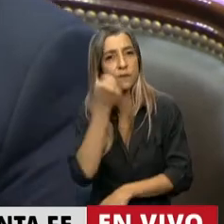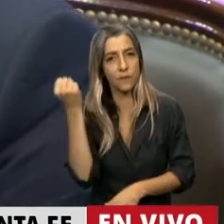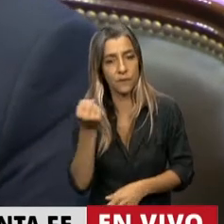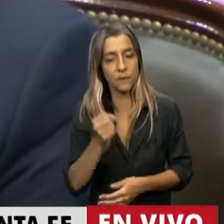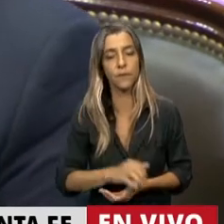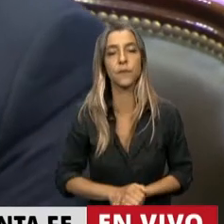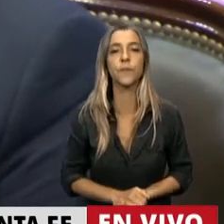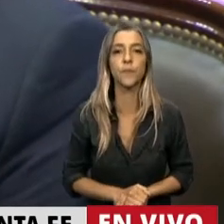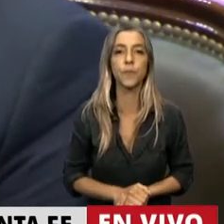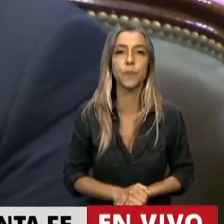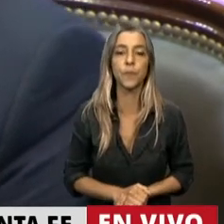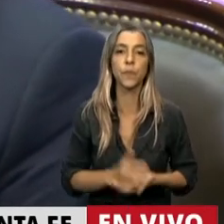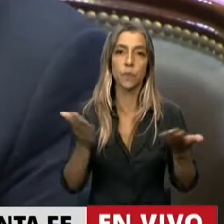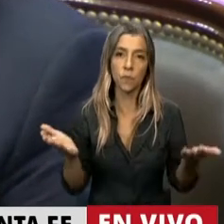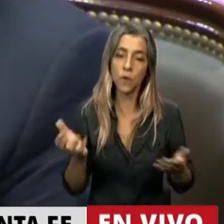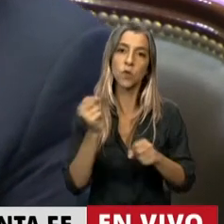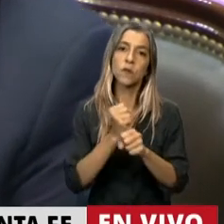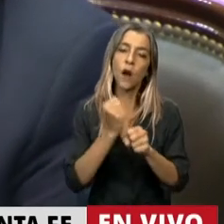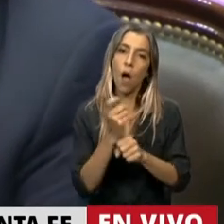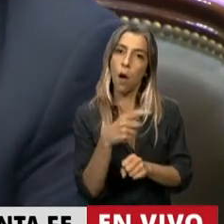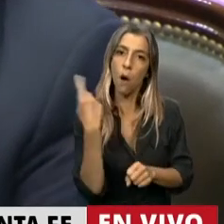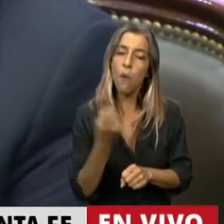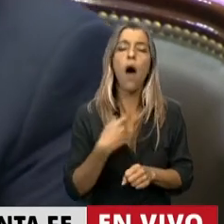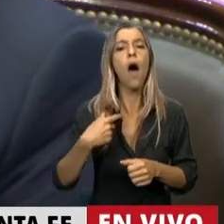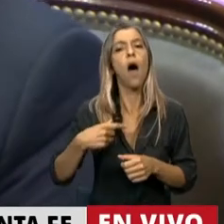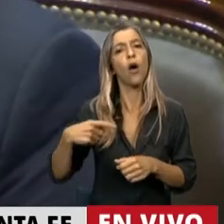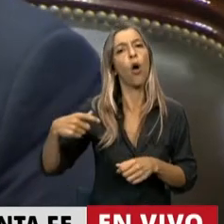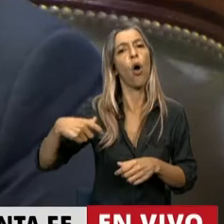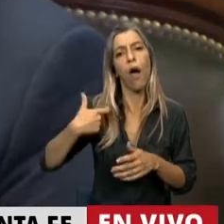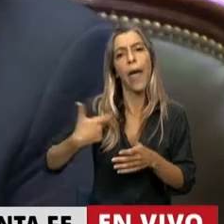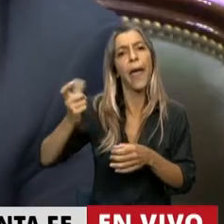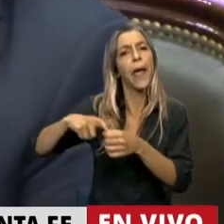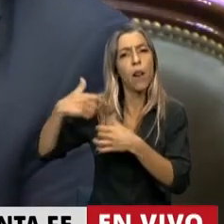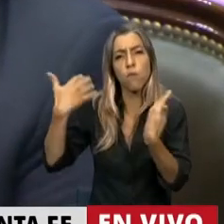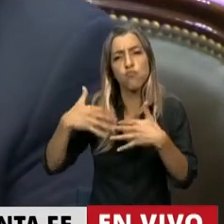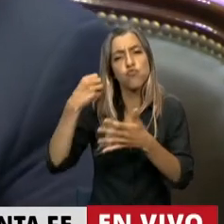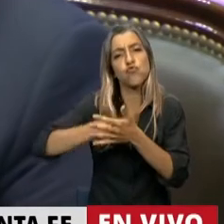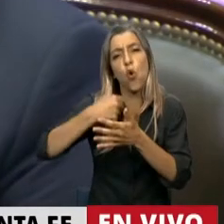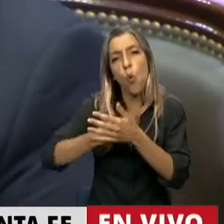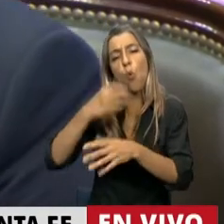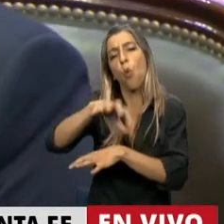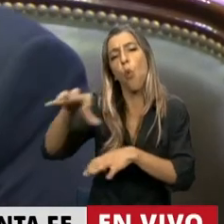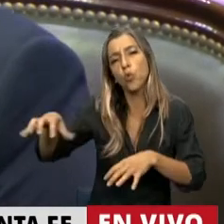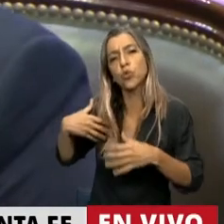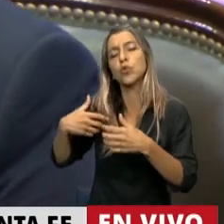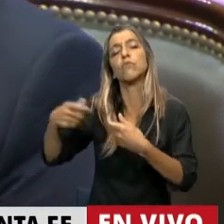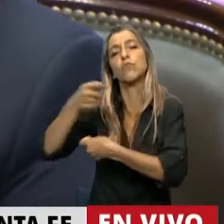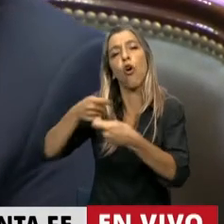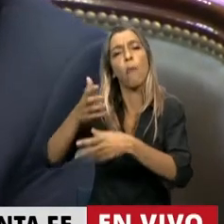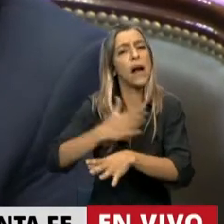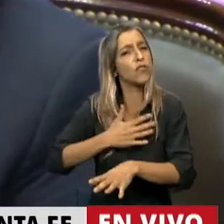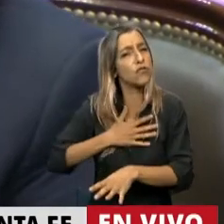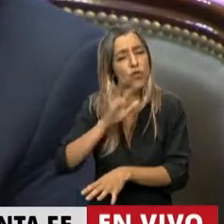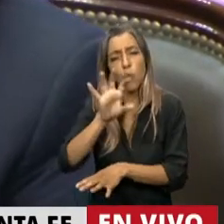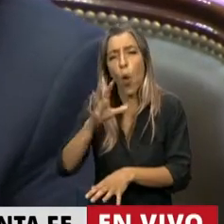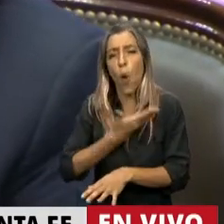en el largo desarrollo y trabajo y lucha gremial de muchísimas entidades comerciales de mi provincia, de Santa Fe.